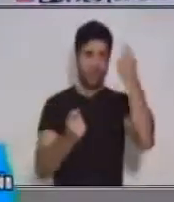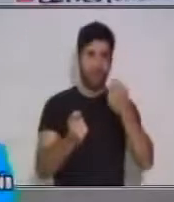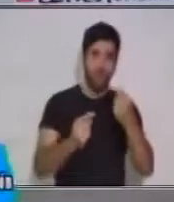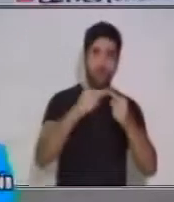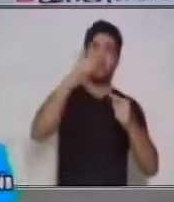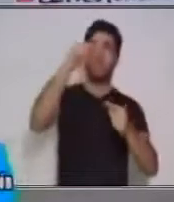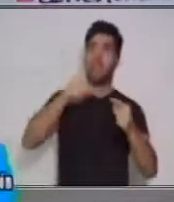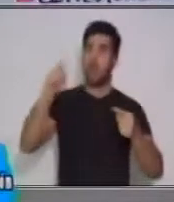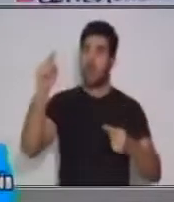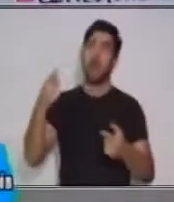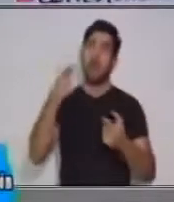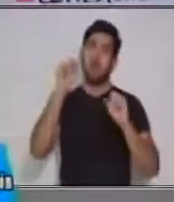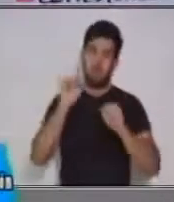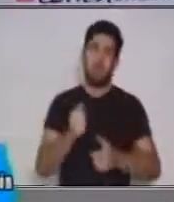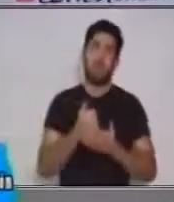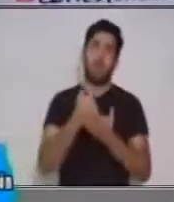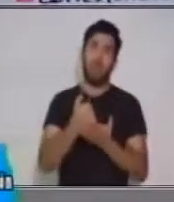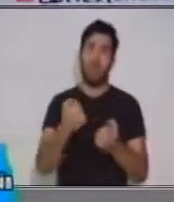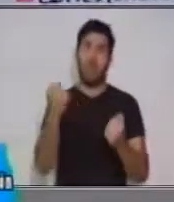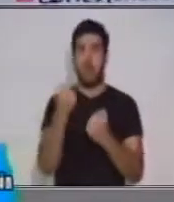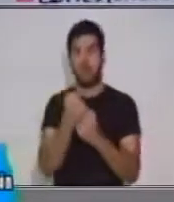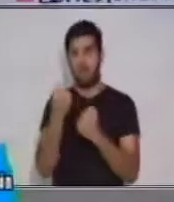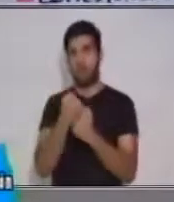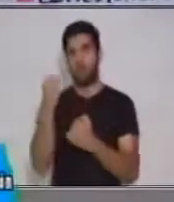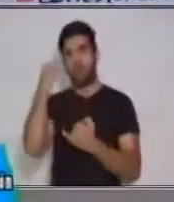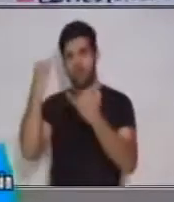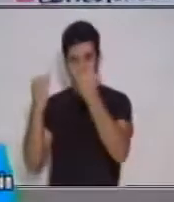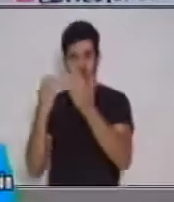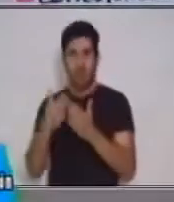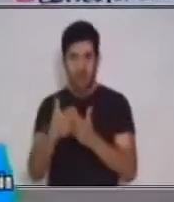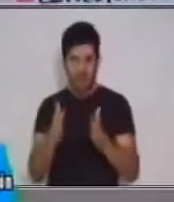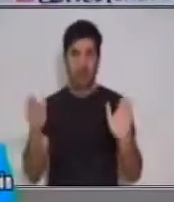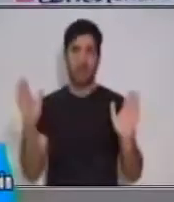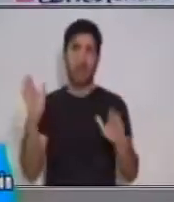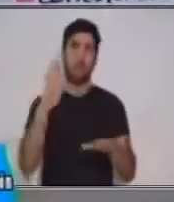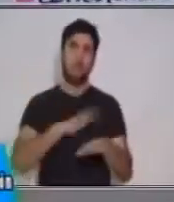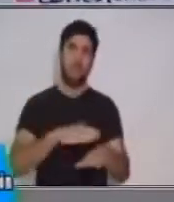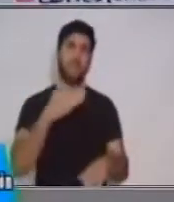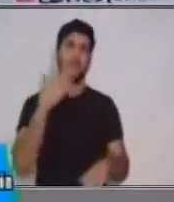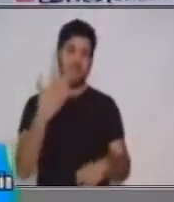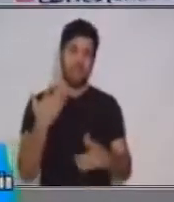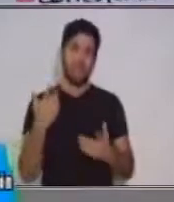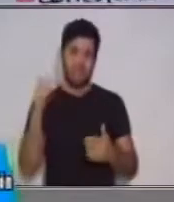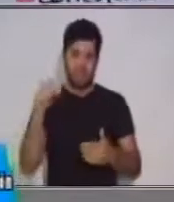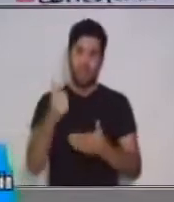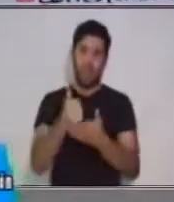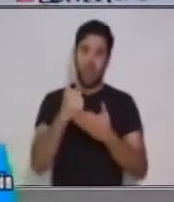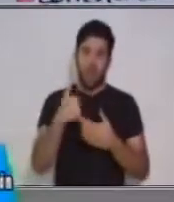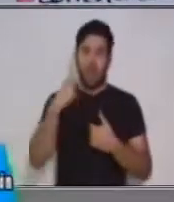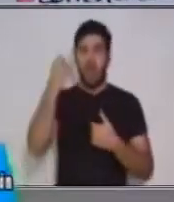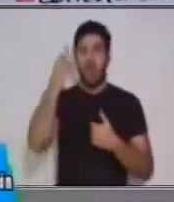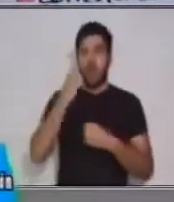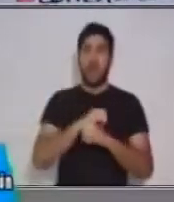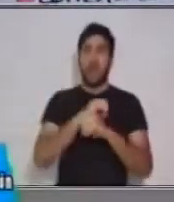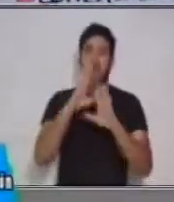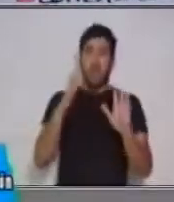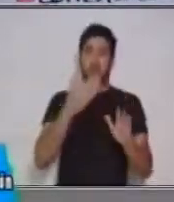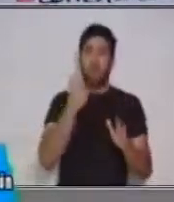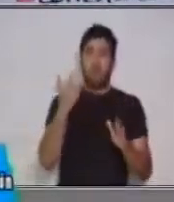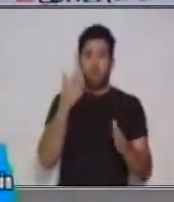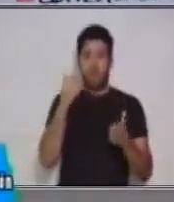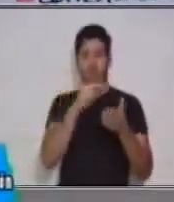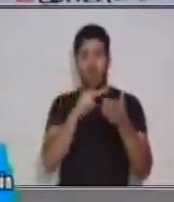una idea que tengamos. Y que esto nos va a facilitar o nos va a ayudar a facilitar la lectura.